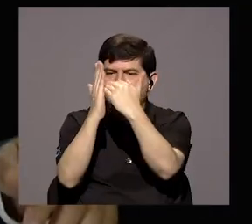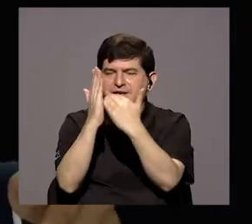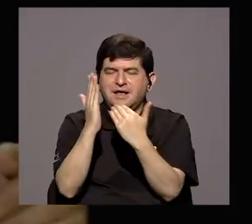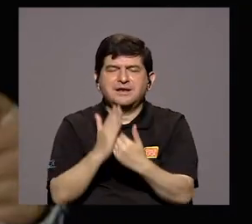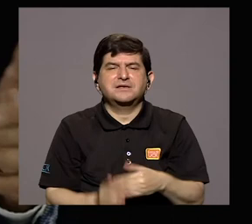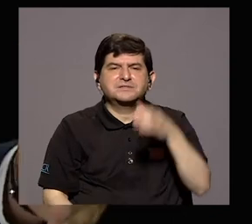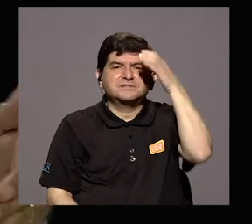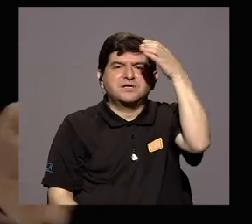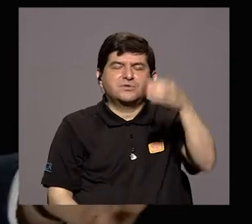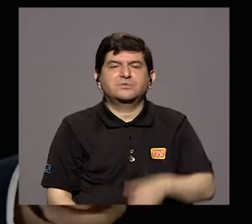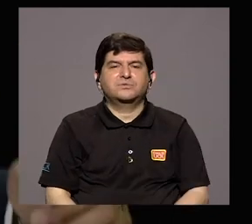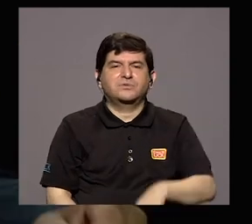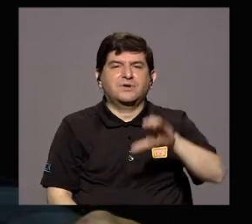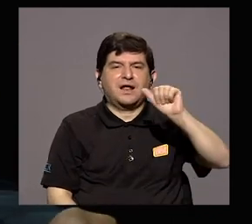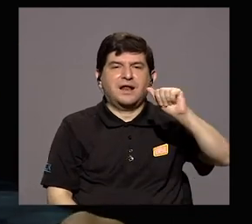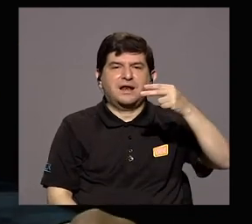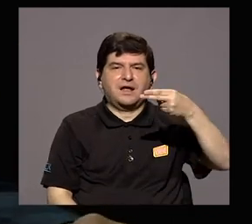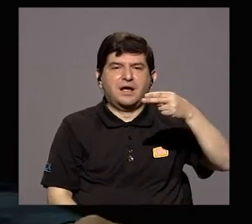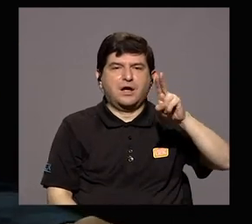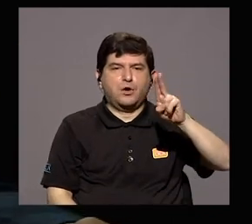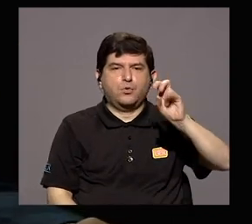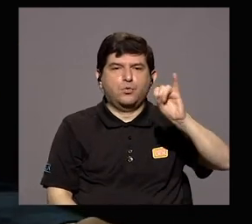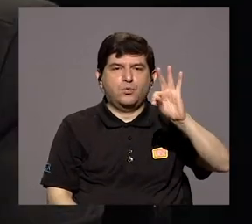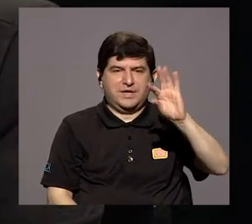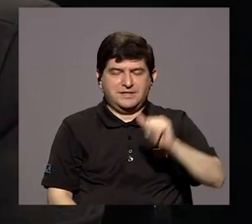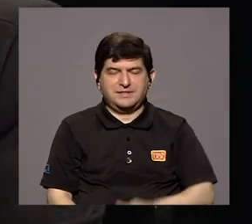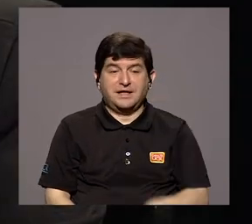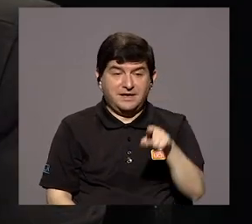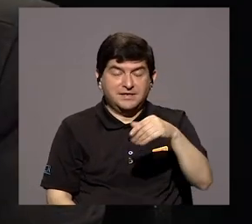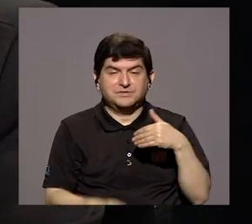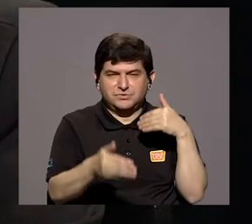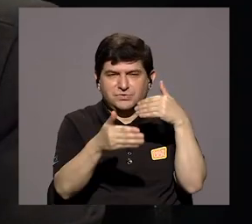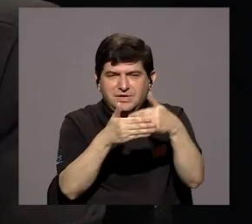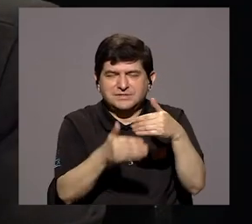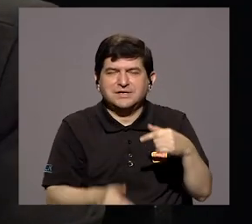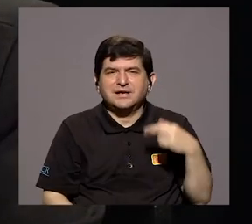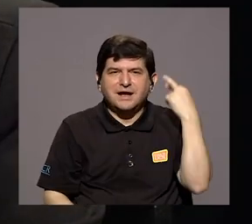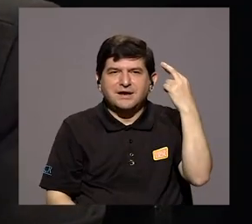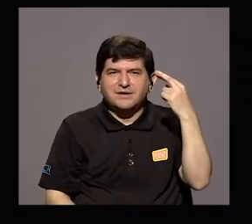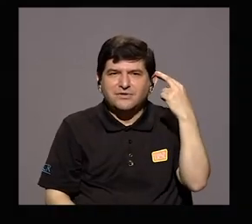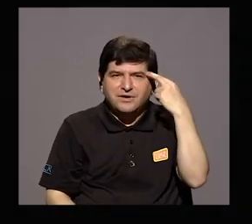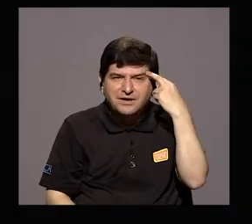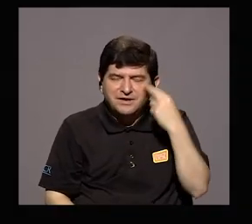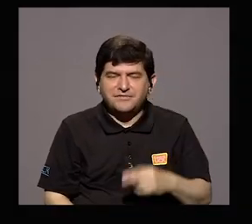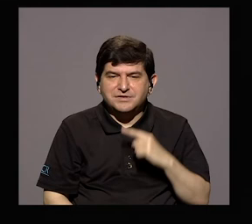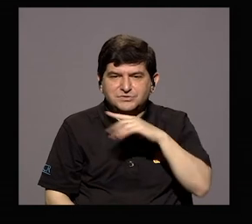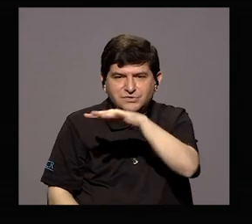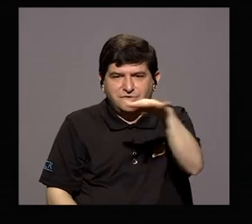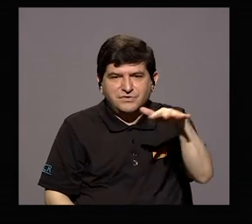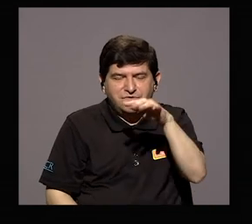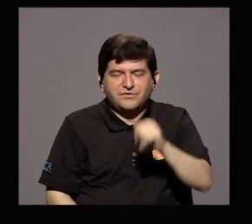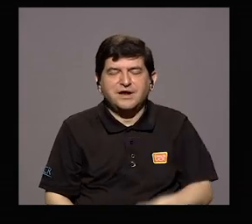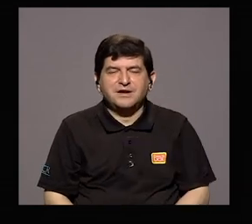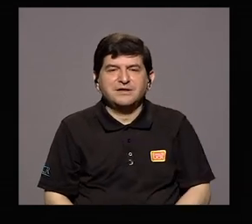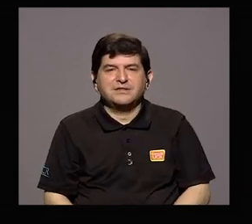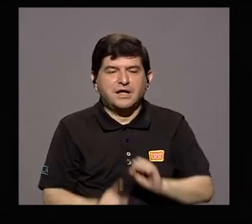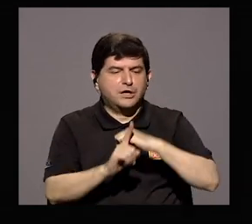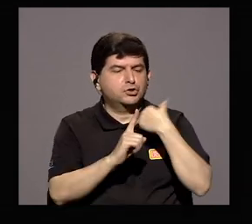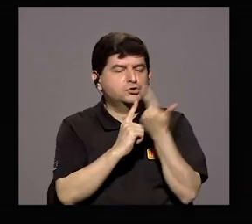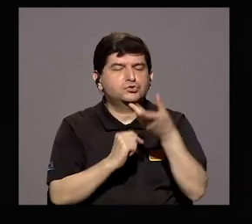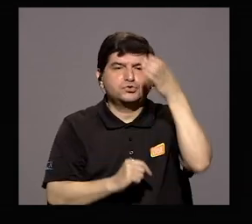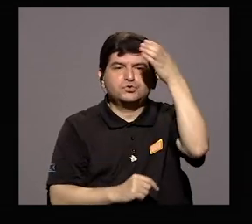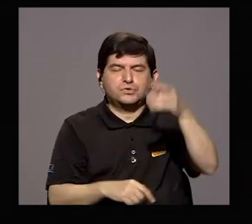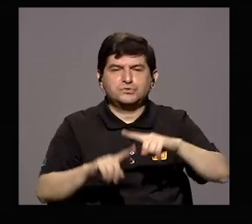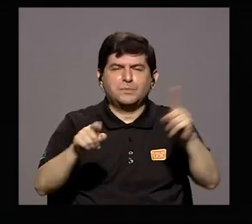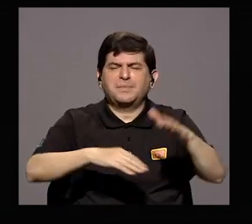muy importante que permite un acercamiento a la realidad sociocultural. ¿Qué otros ejemplos nos podemos encontrar a nivel de costas, sobre todo en un